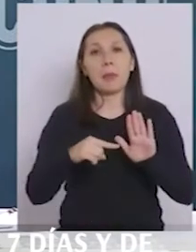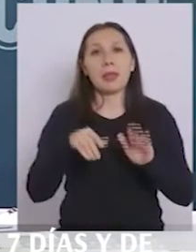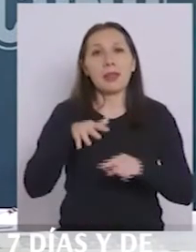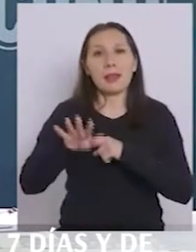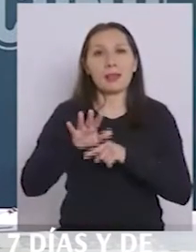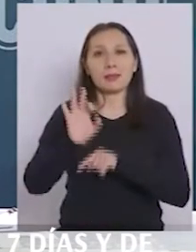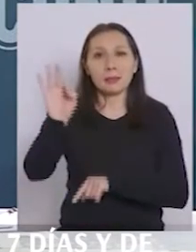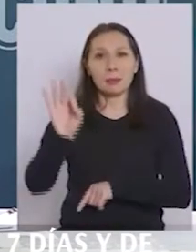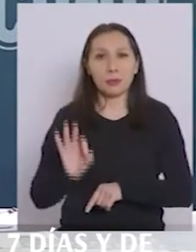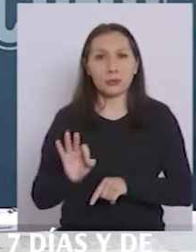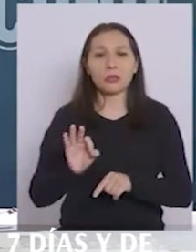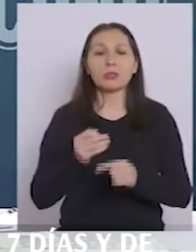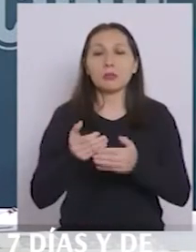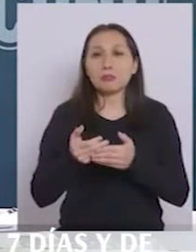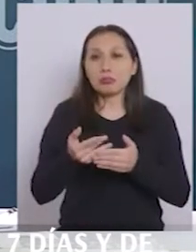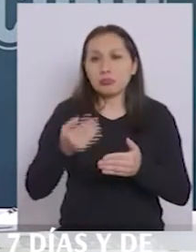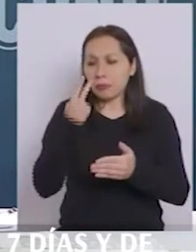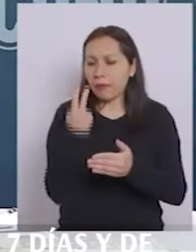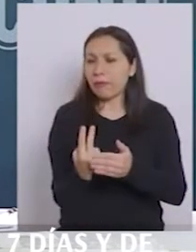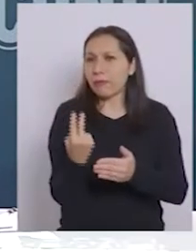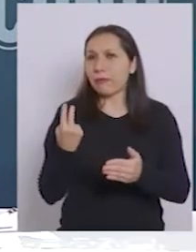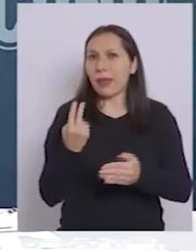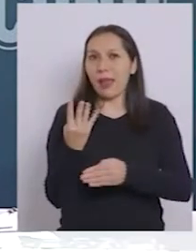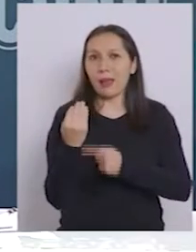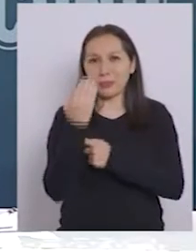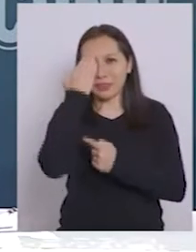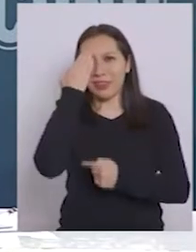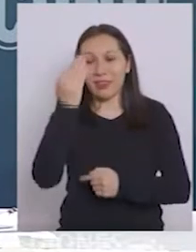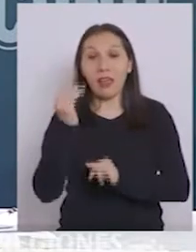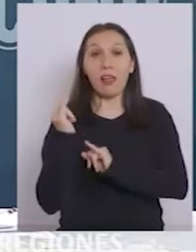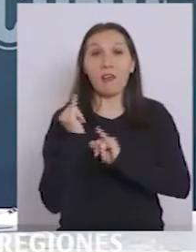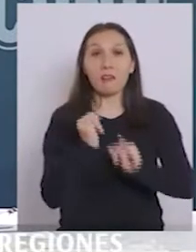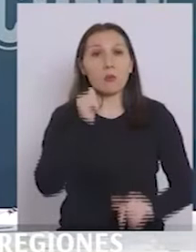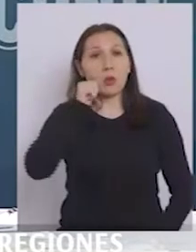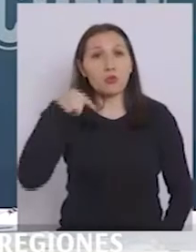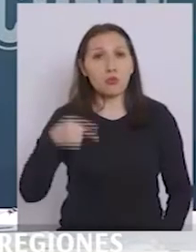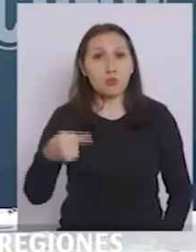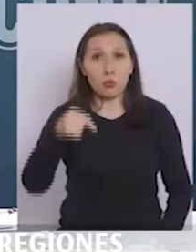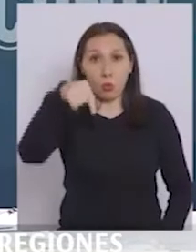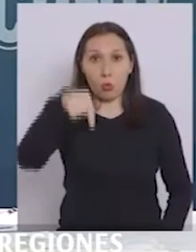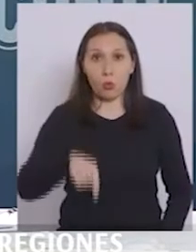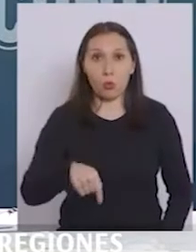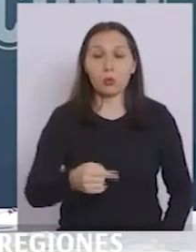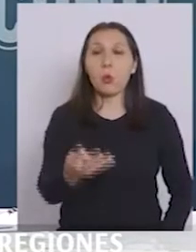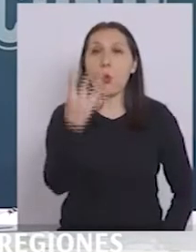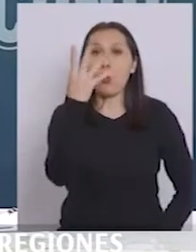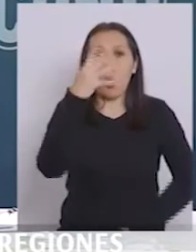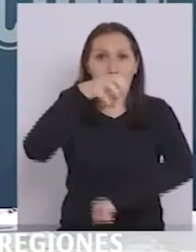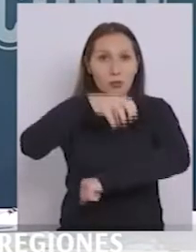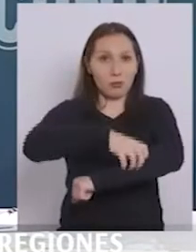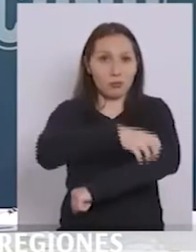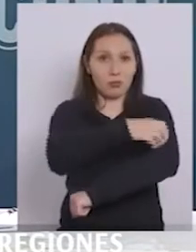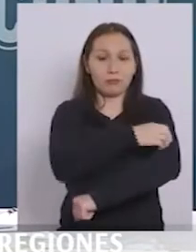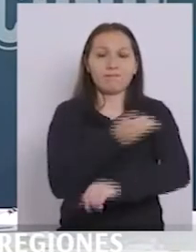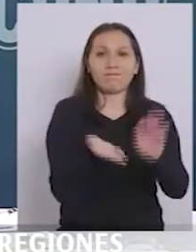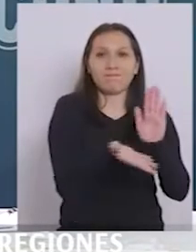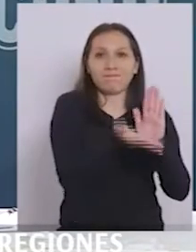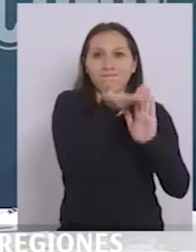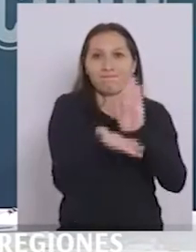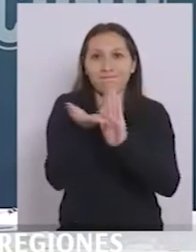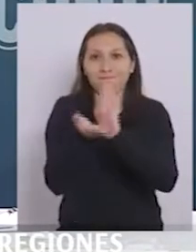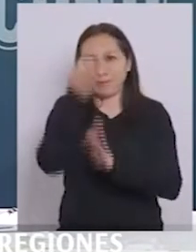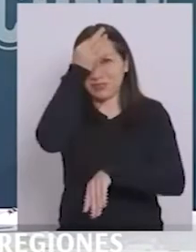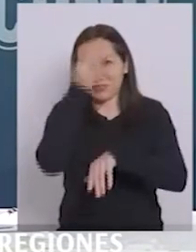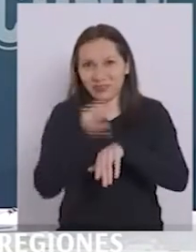% a 14 días. En el reporte diario de hoy día, cuatro regiones suben sus casos